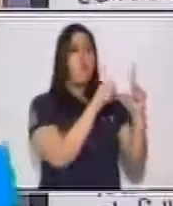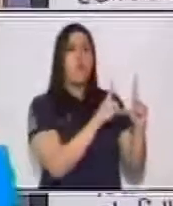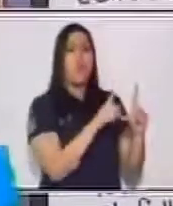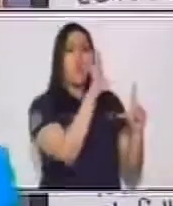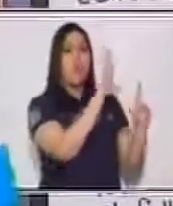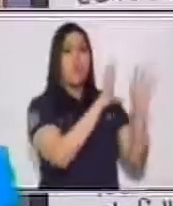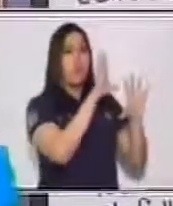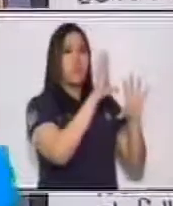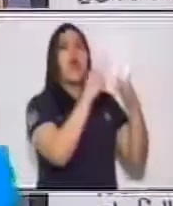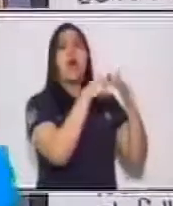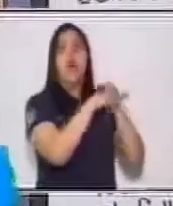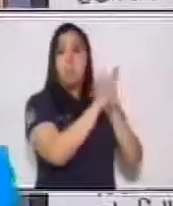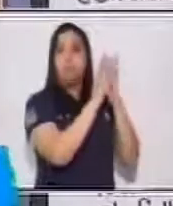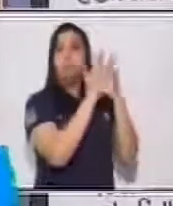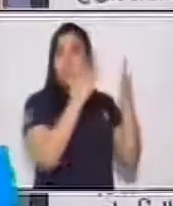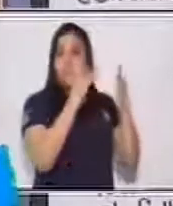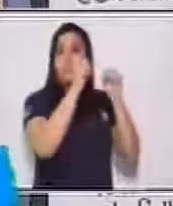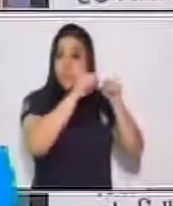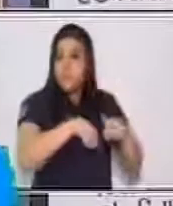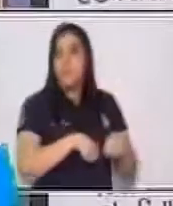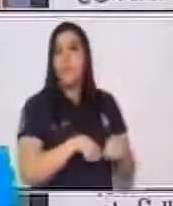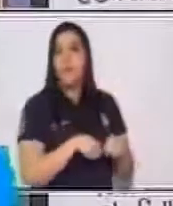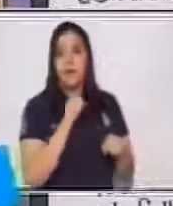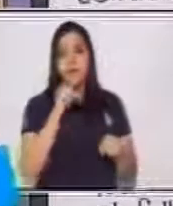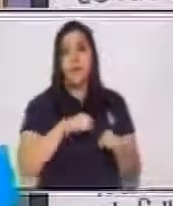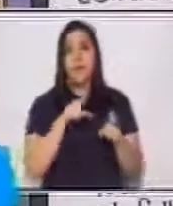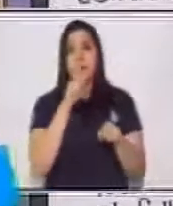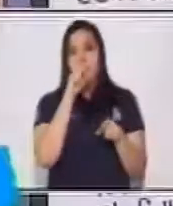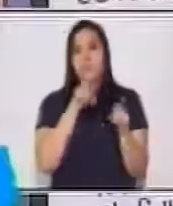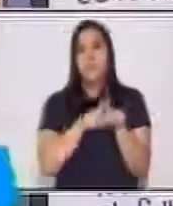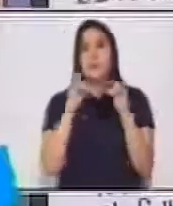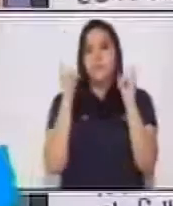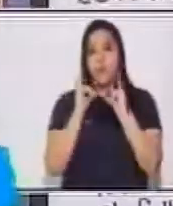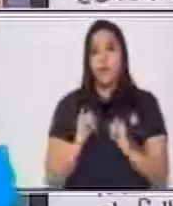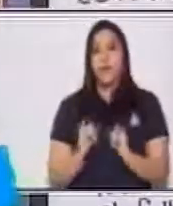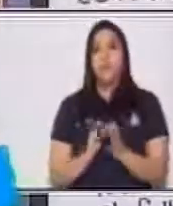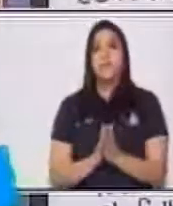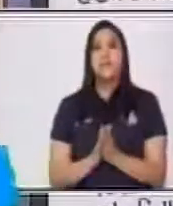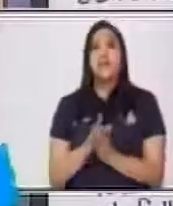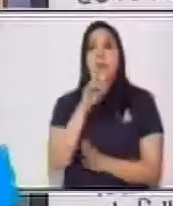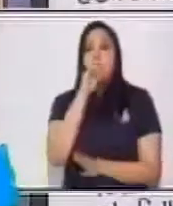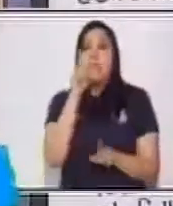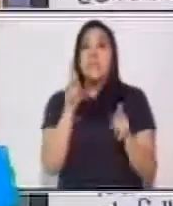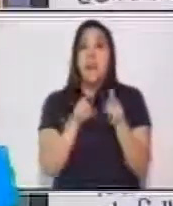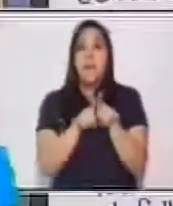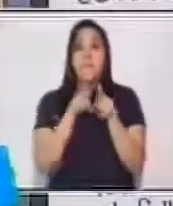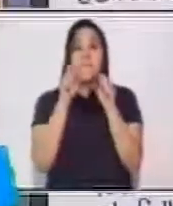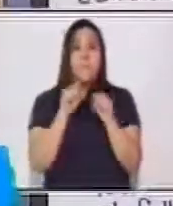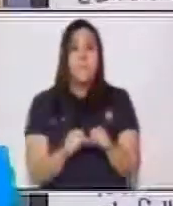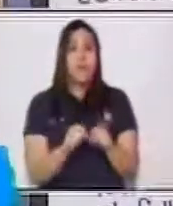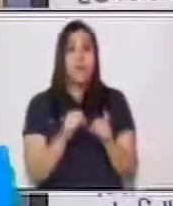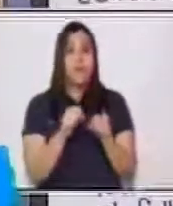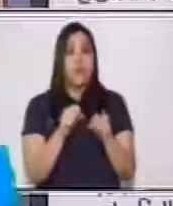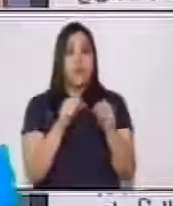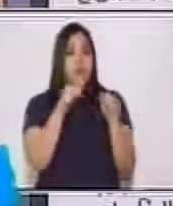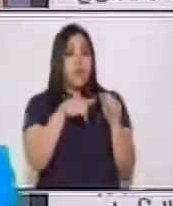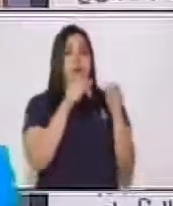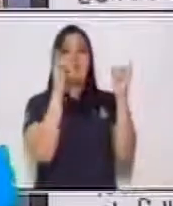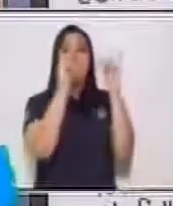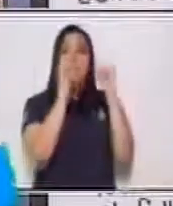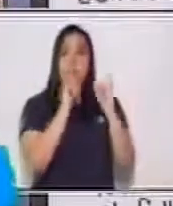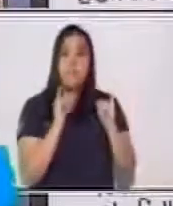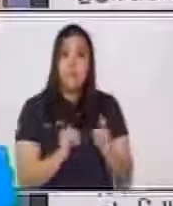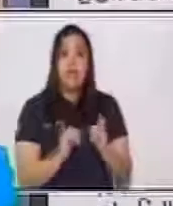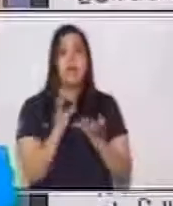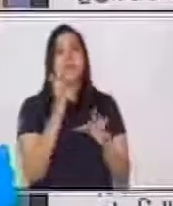dentro de un trifoliar. Podemos incluir también imágenes o algún recurso